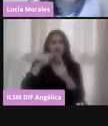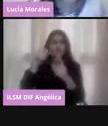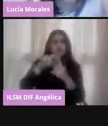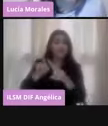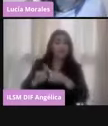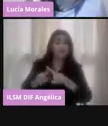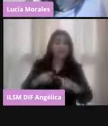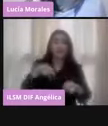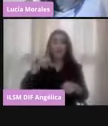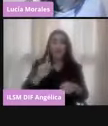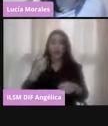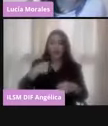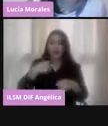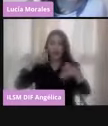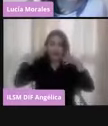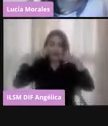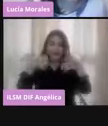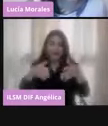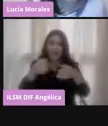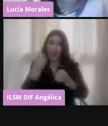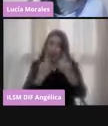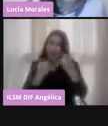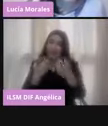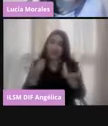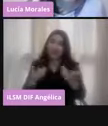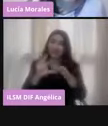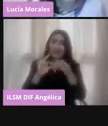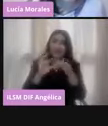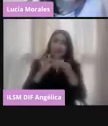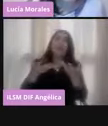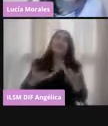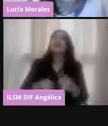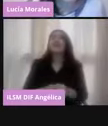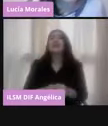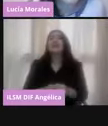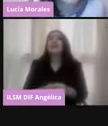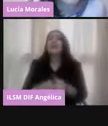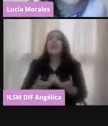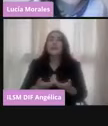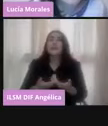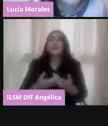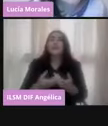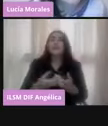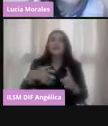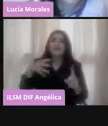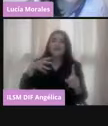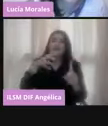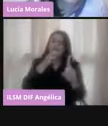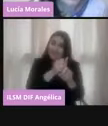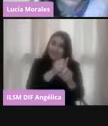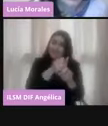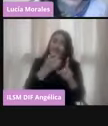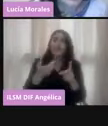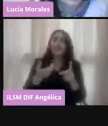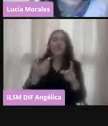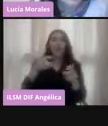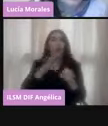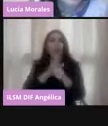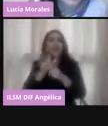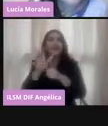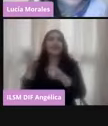concentrarme en algunos, sobre todo en el fin que es contribuir